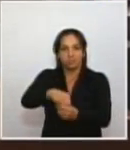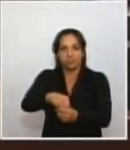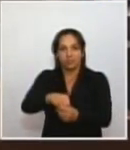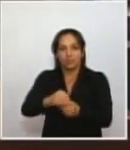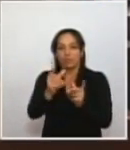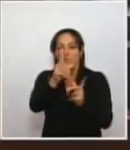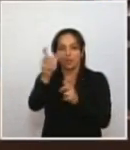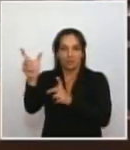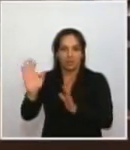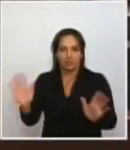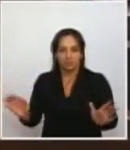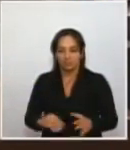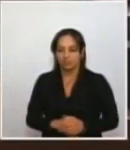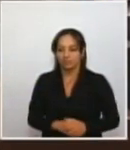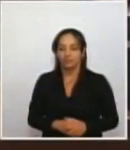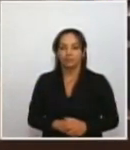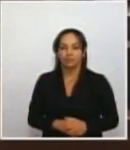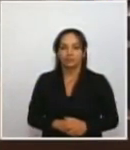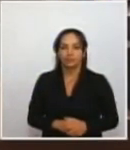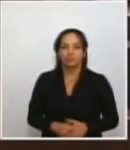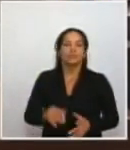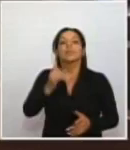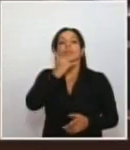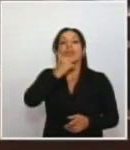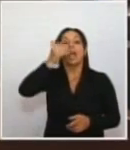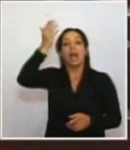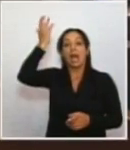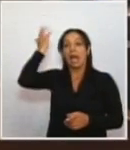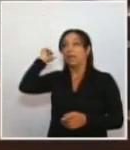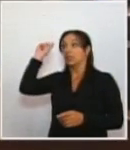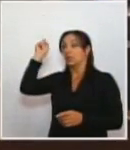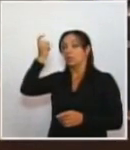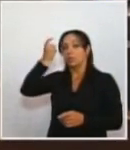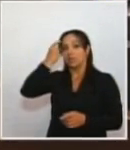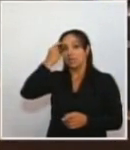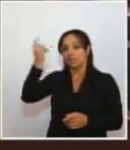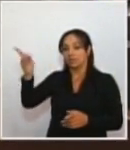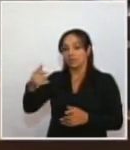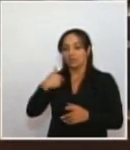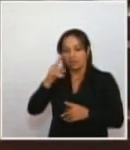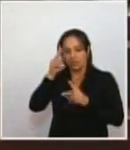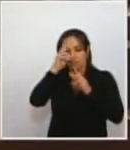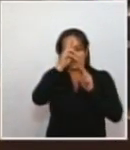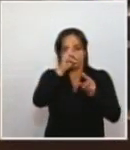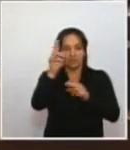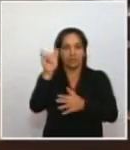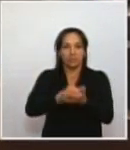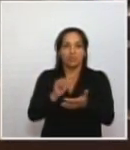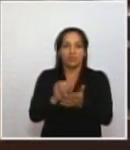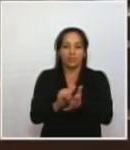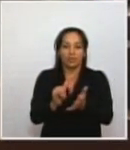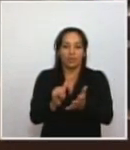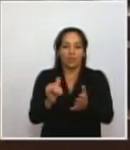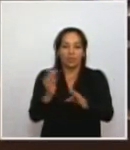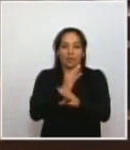armado. Si en el pasado gobierno, si hubiese reconocido esa realidad,